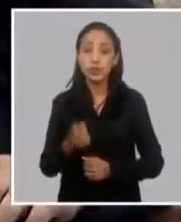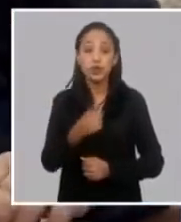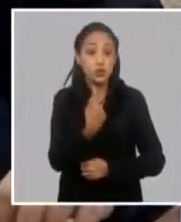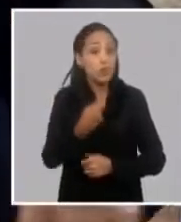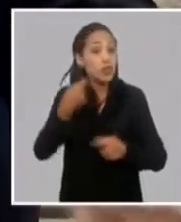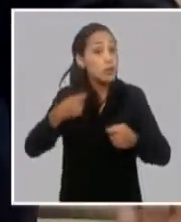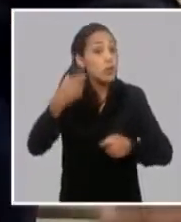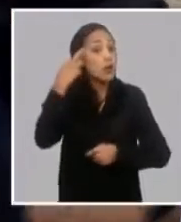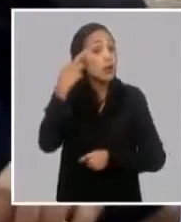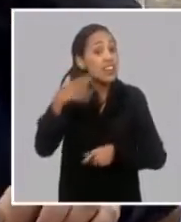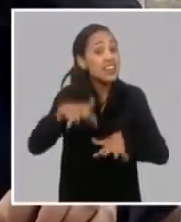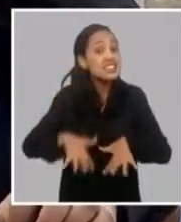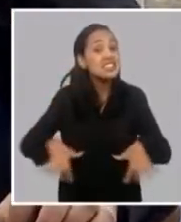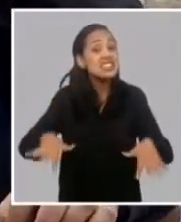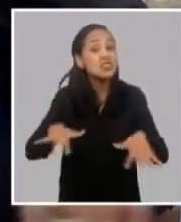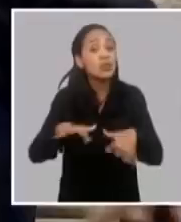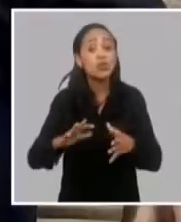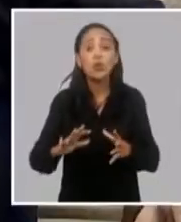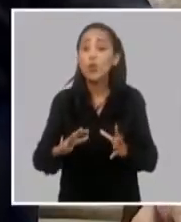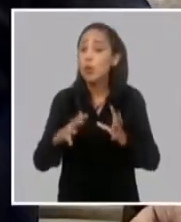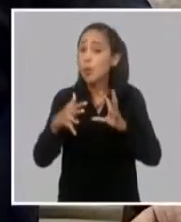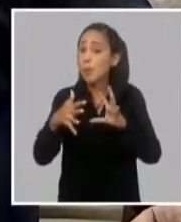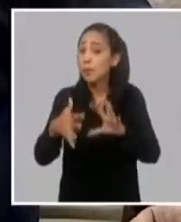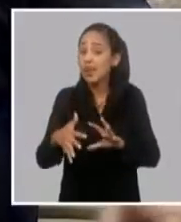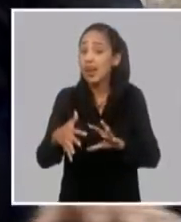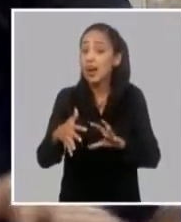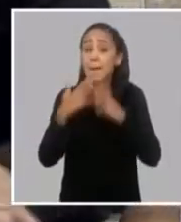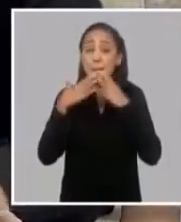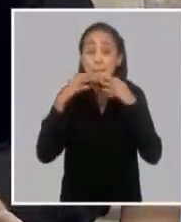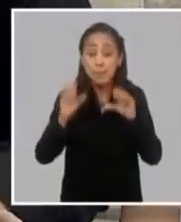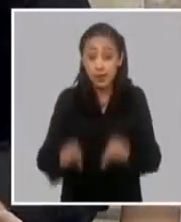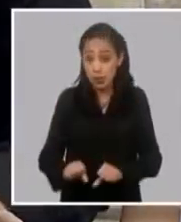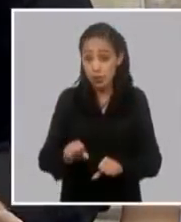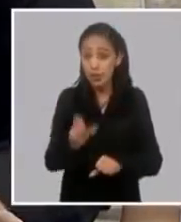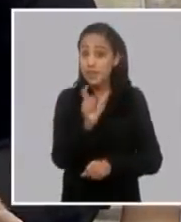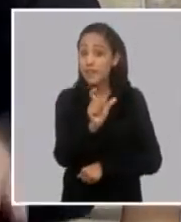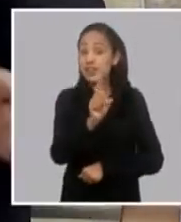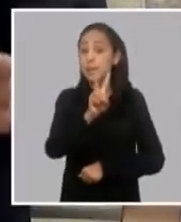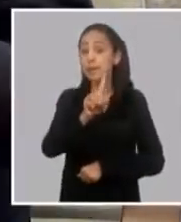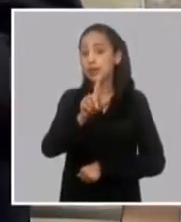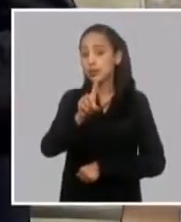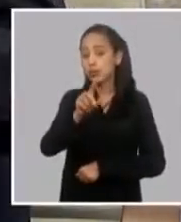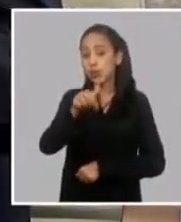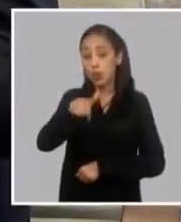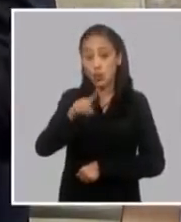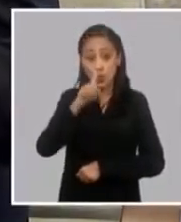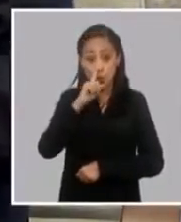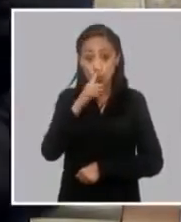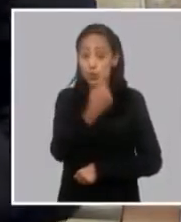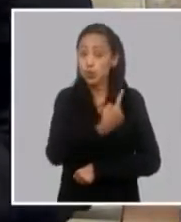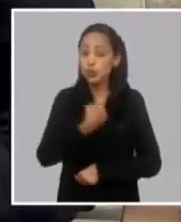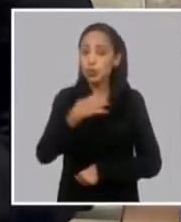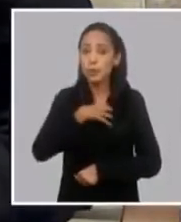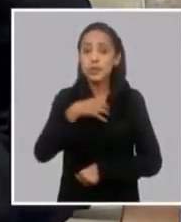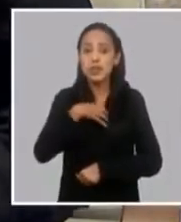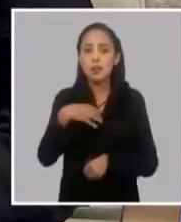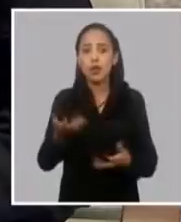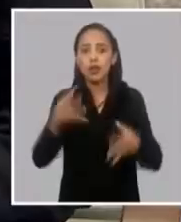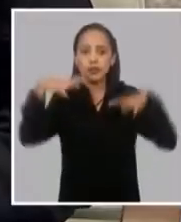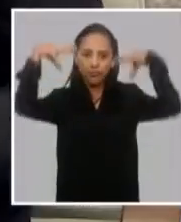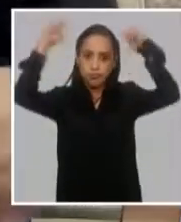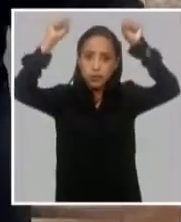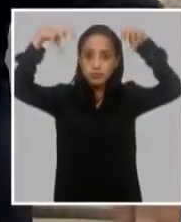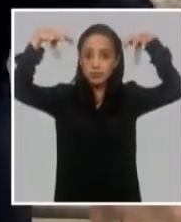que esta situación compleja se hizo más aguda a partir del 21 de junio, donde tuvimos que empezar los apagones